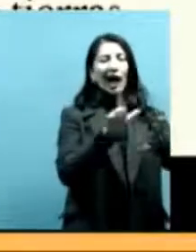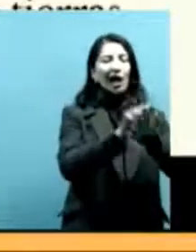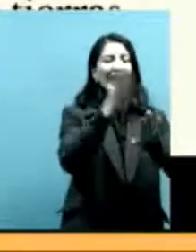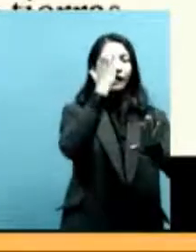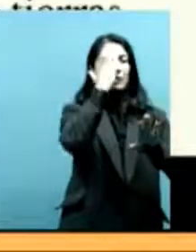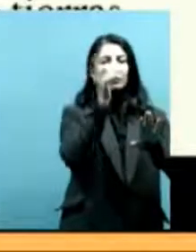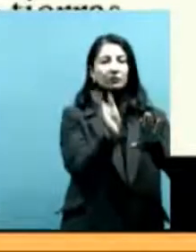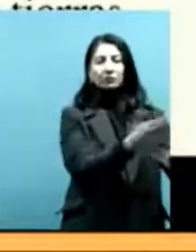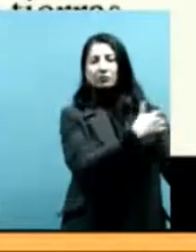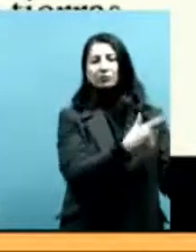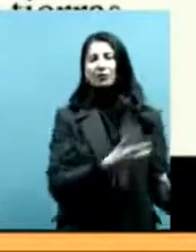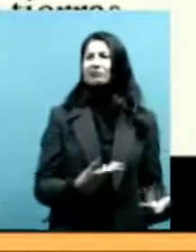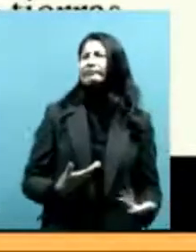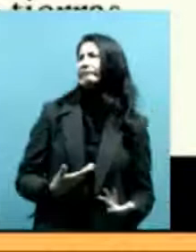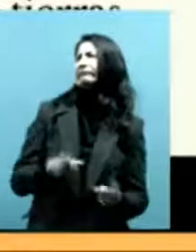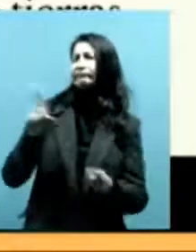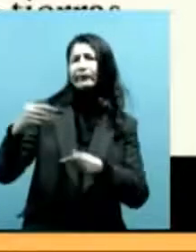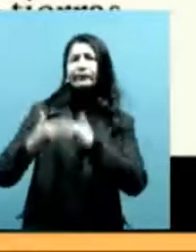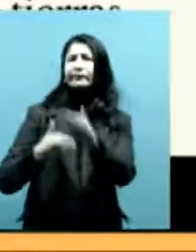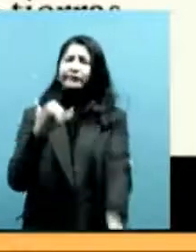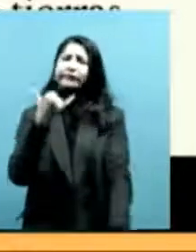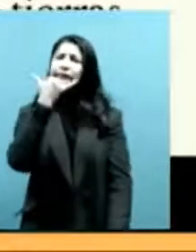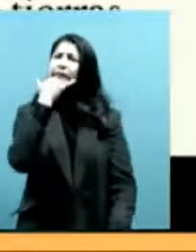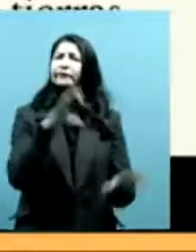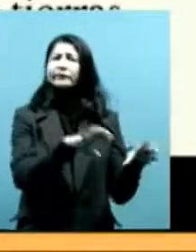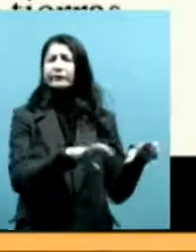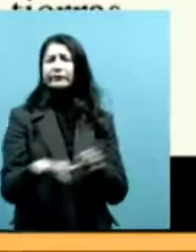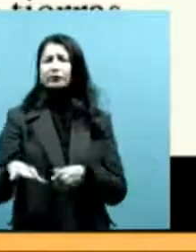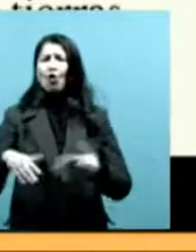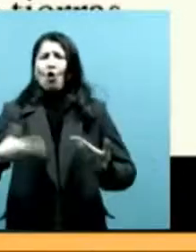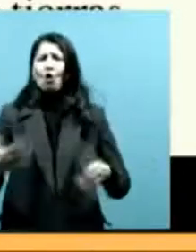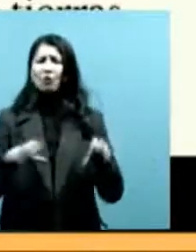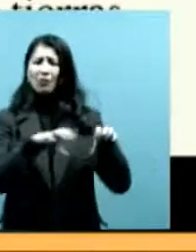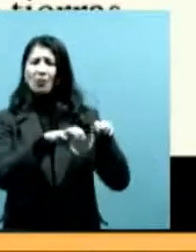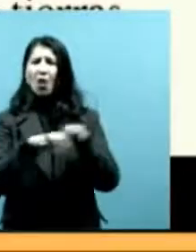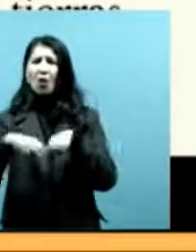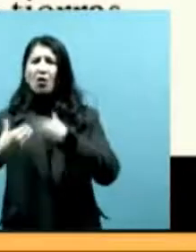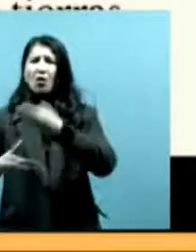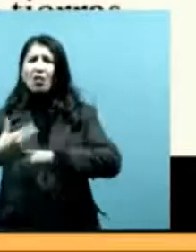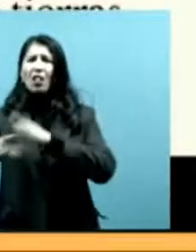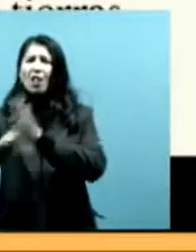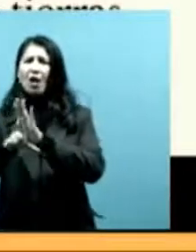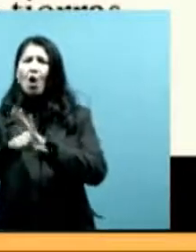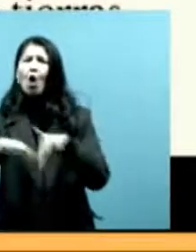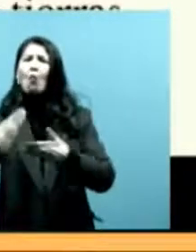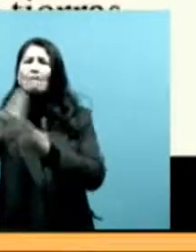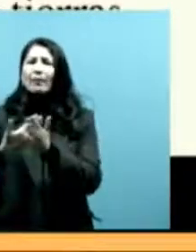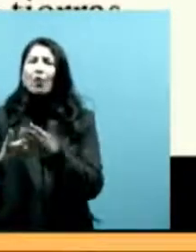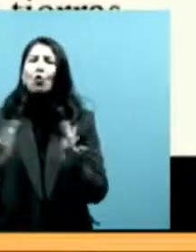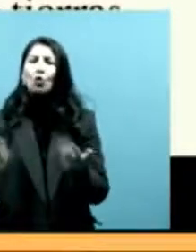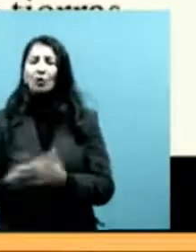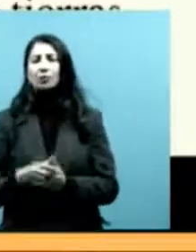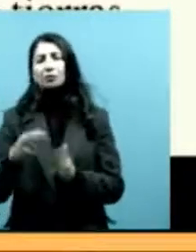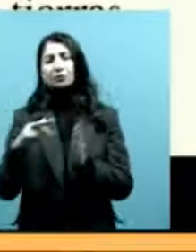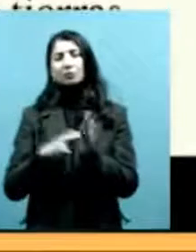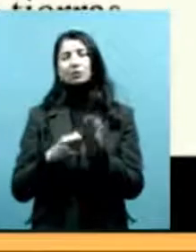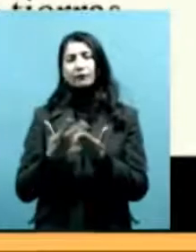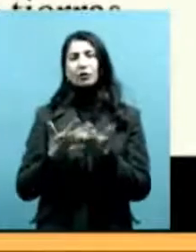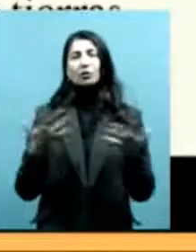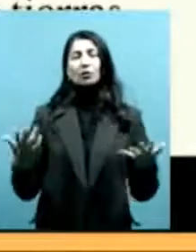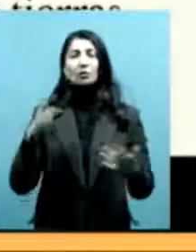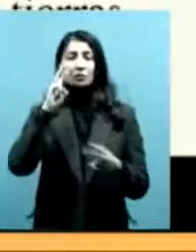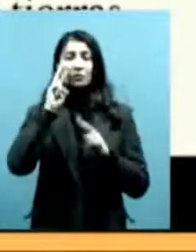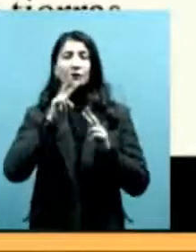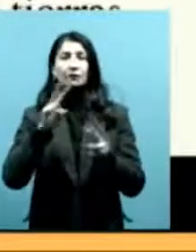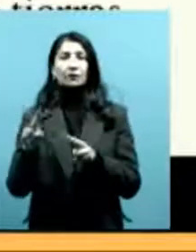¿Cuáles son esos procedimientos? ¿Cómo se fue llevando a cabo esa legitimación? Una de las cosas que vemos, como vimos en